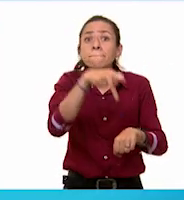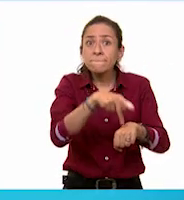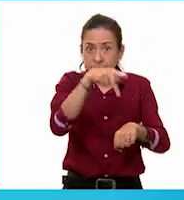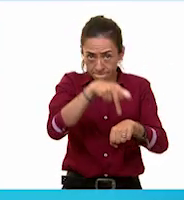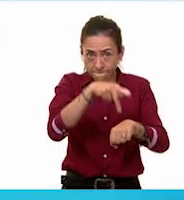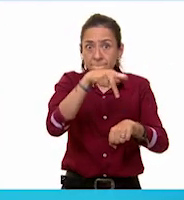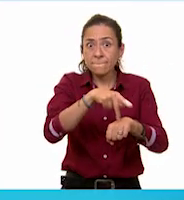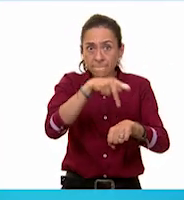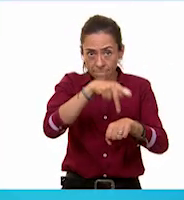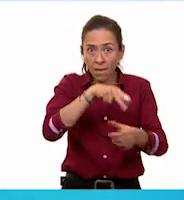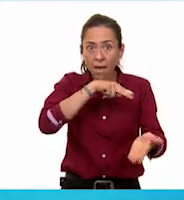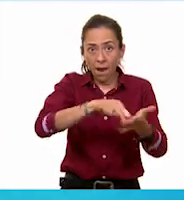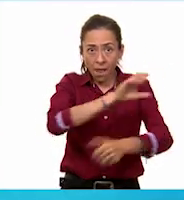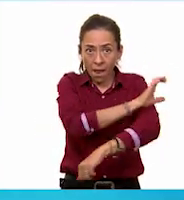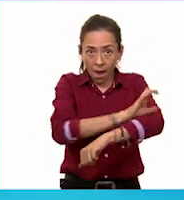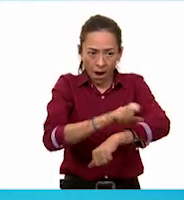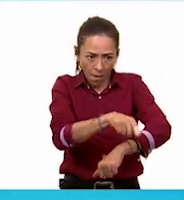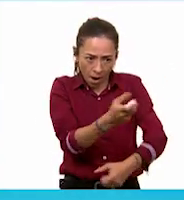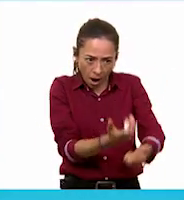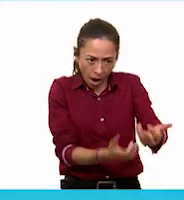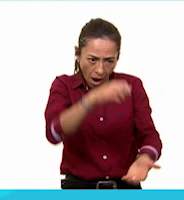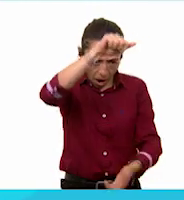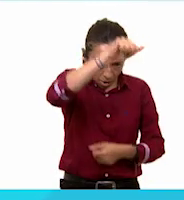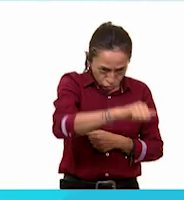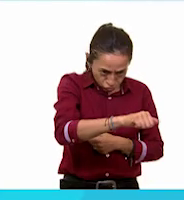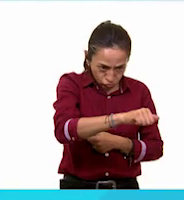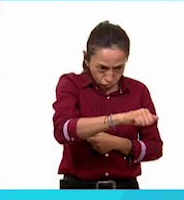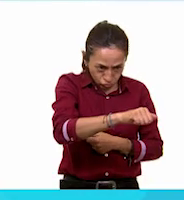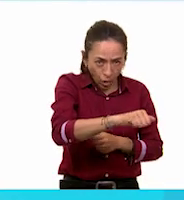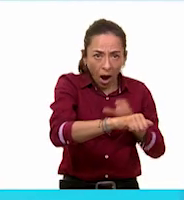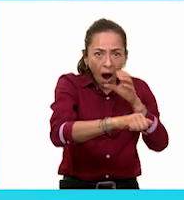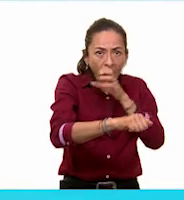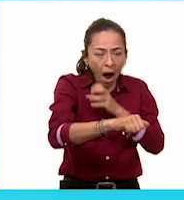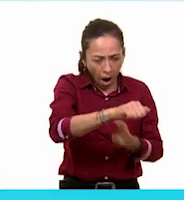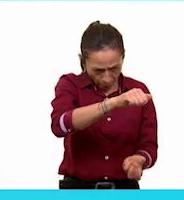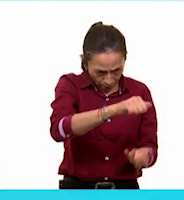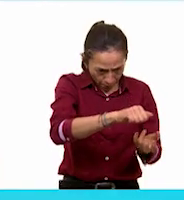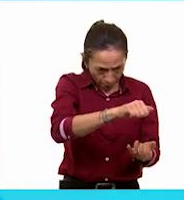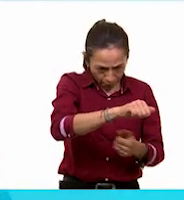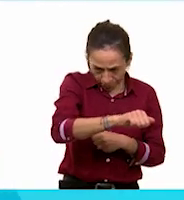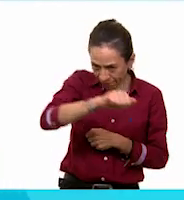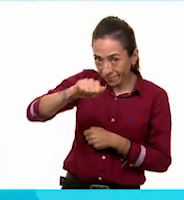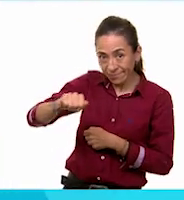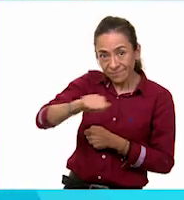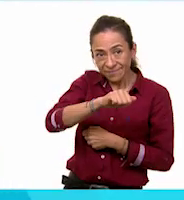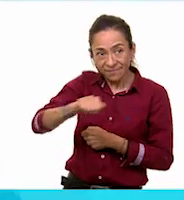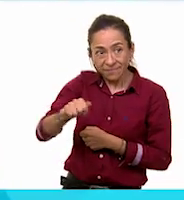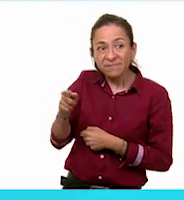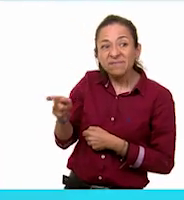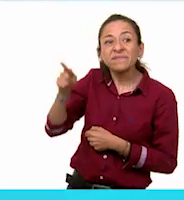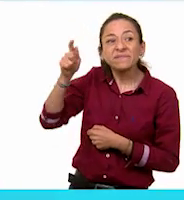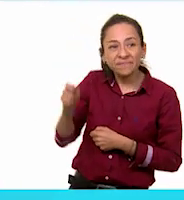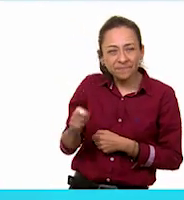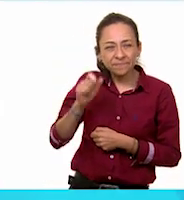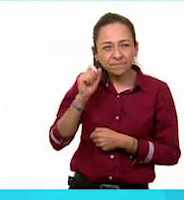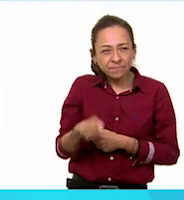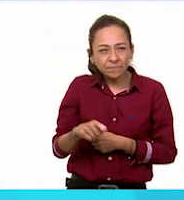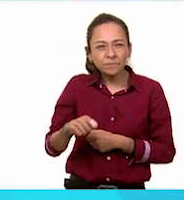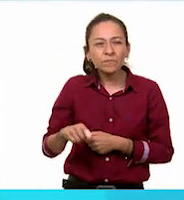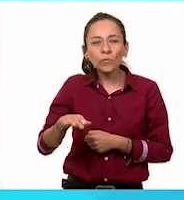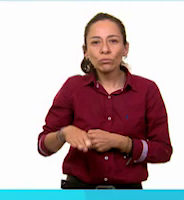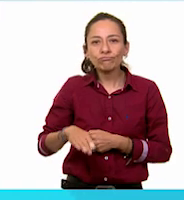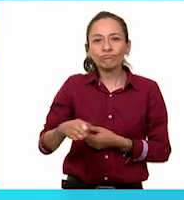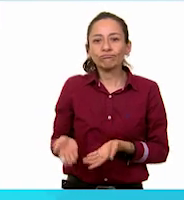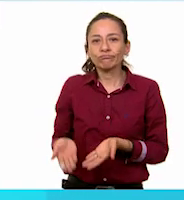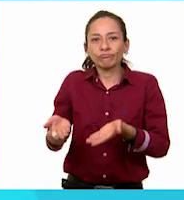Esta es un elevador de cuerda, en el que se